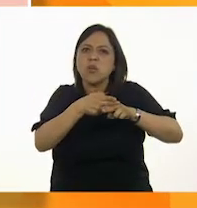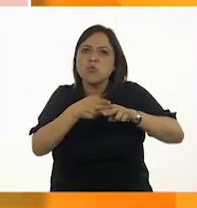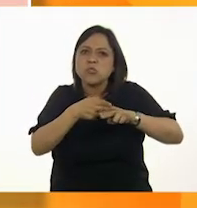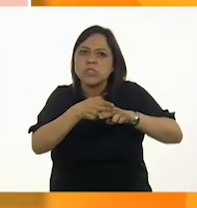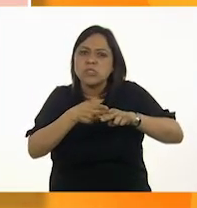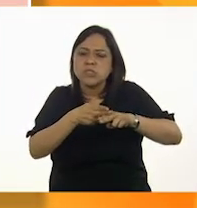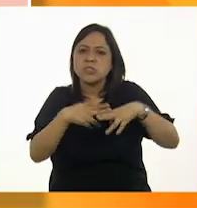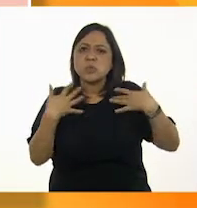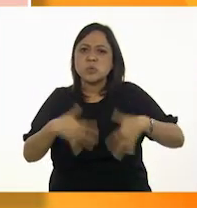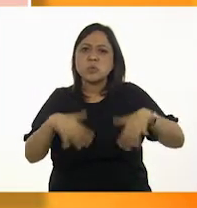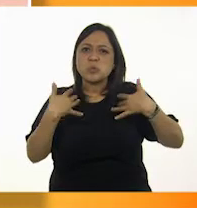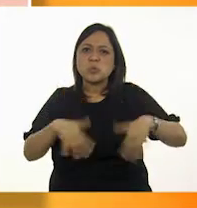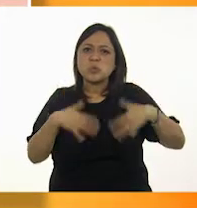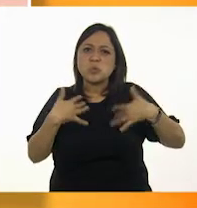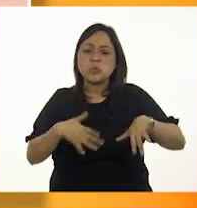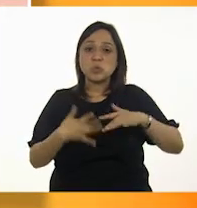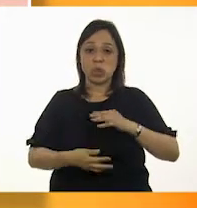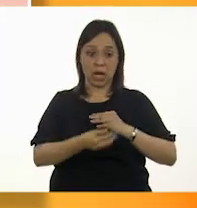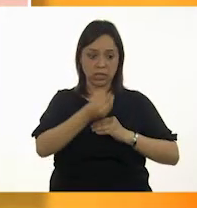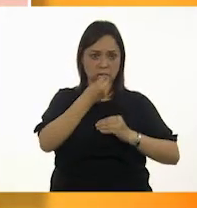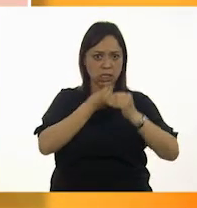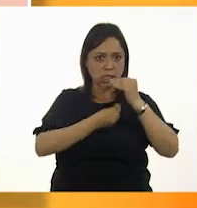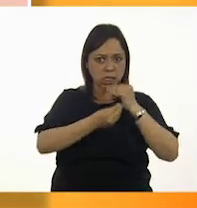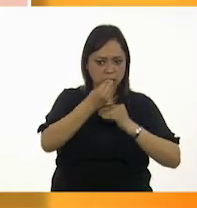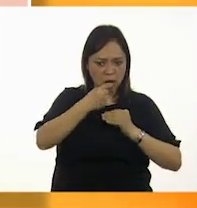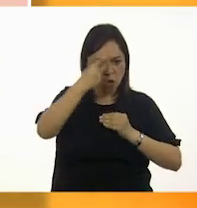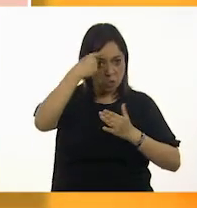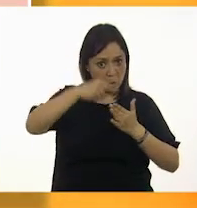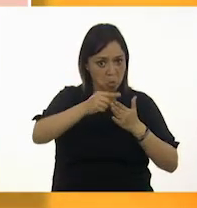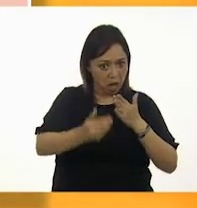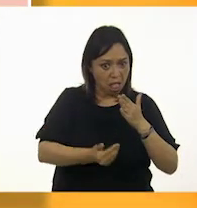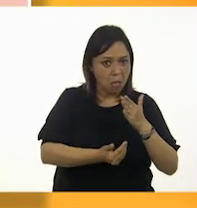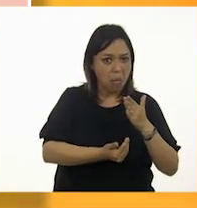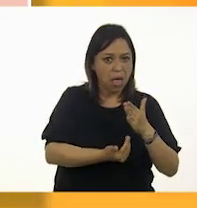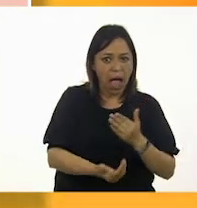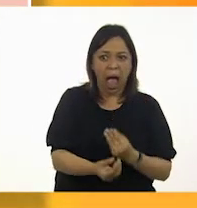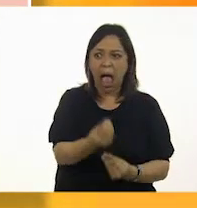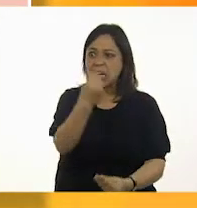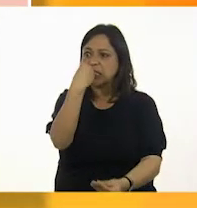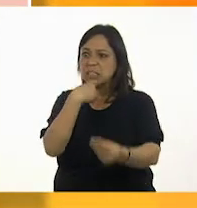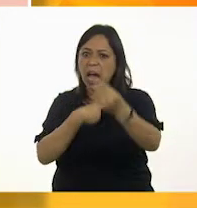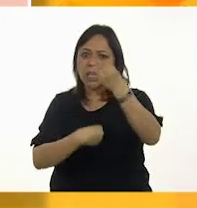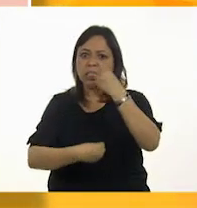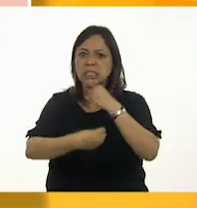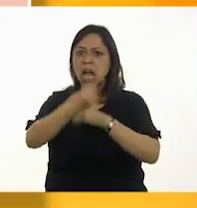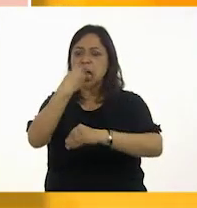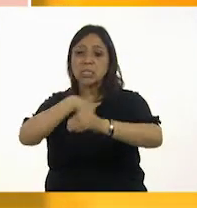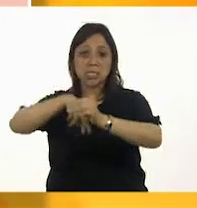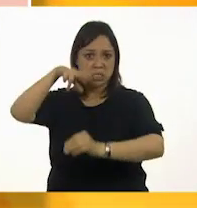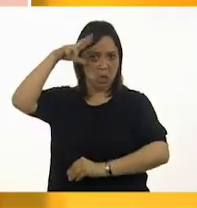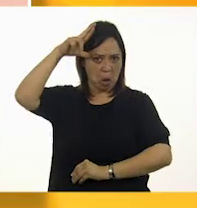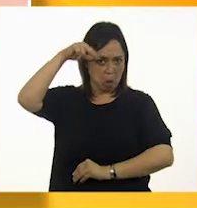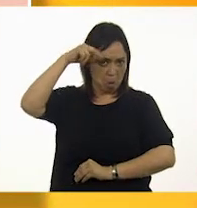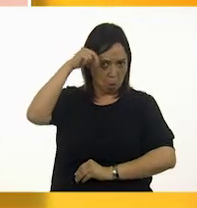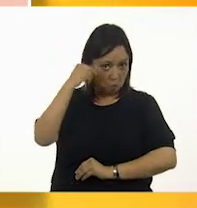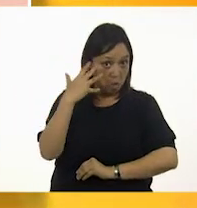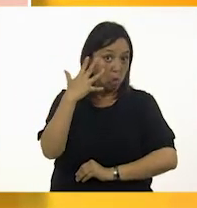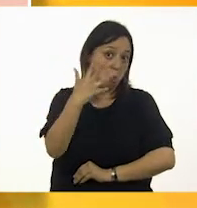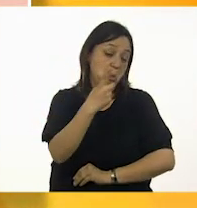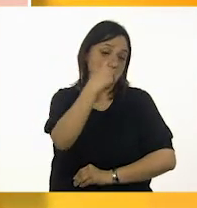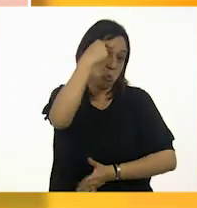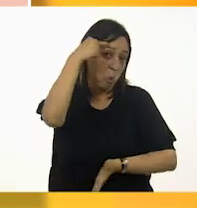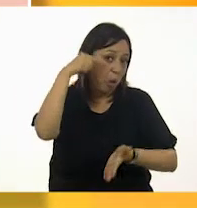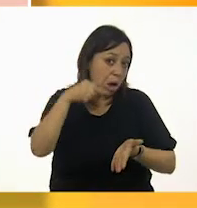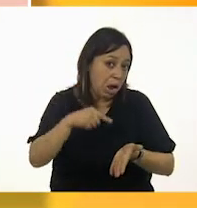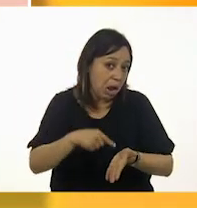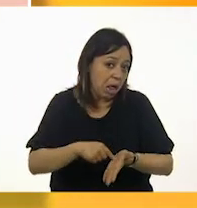Dicen que en el desayuno se come por lo menos cinco conejos. ¡Diario!